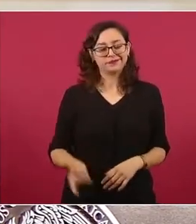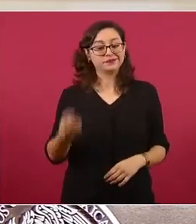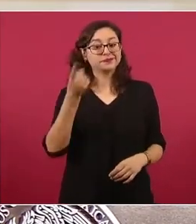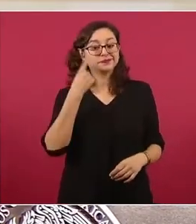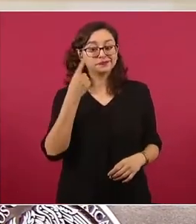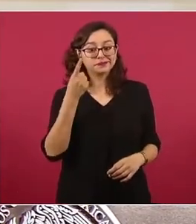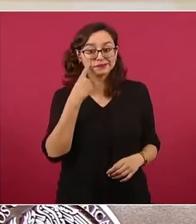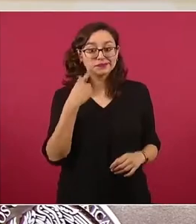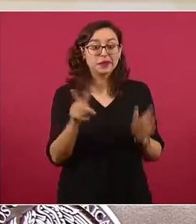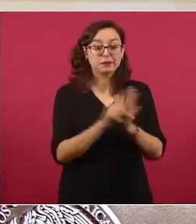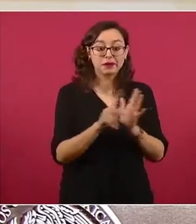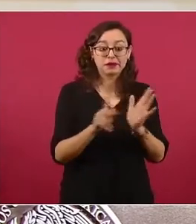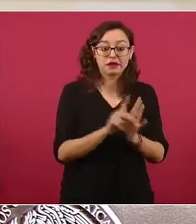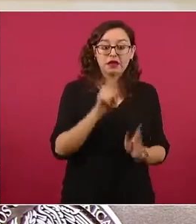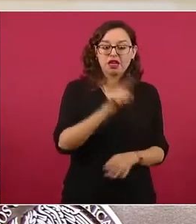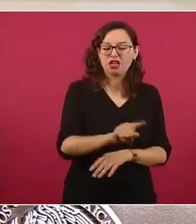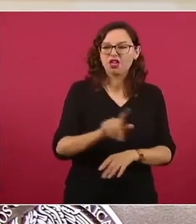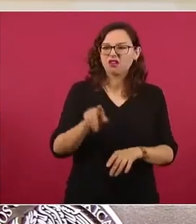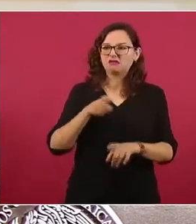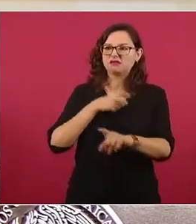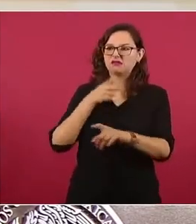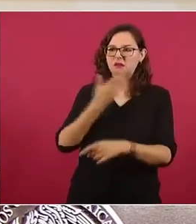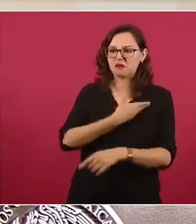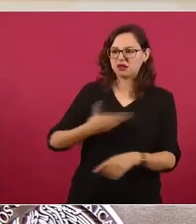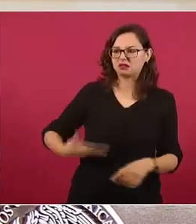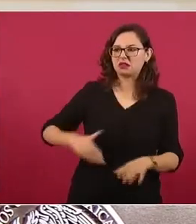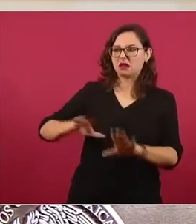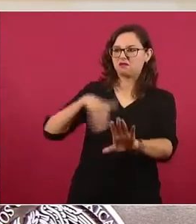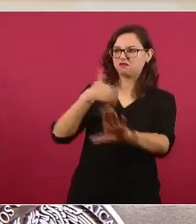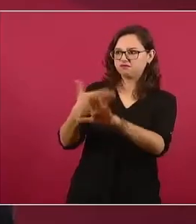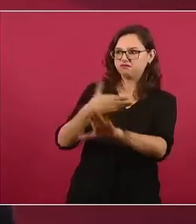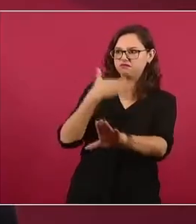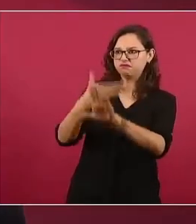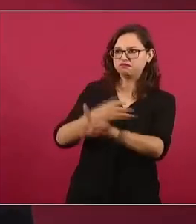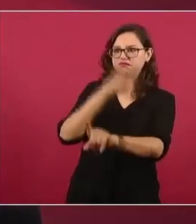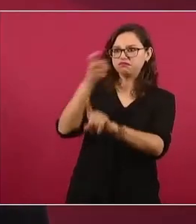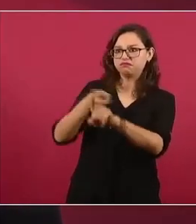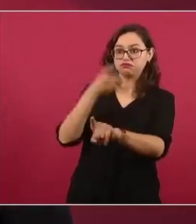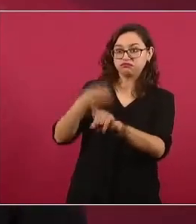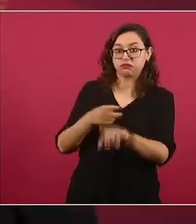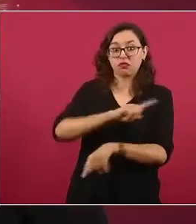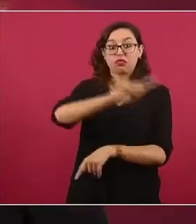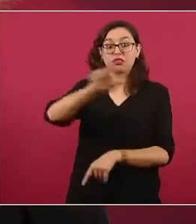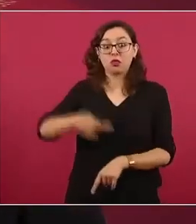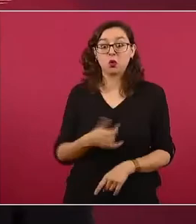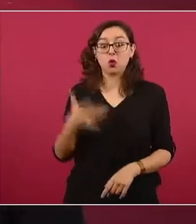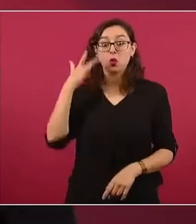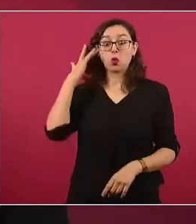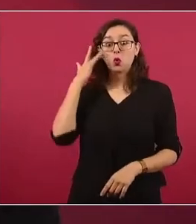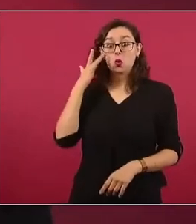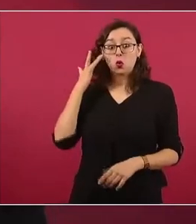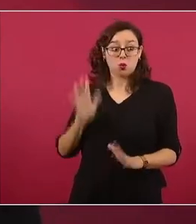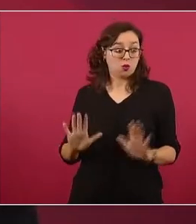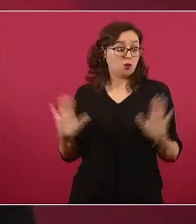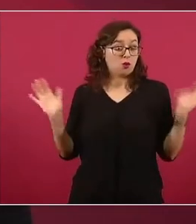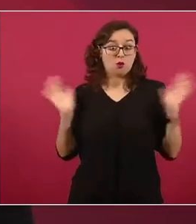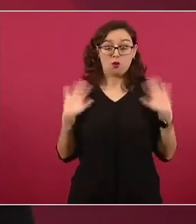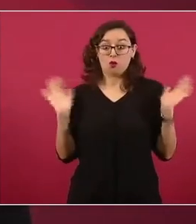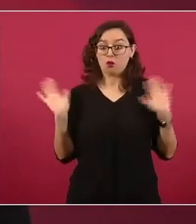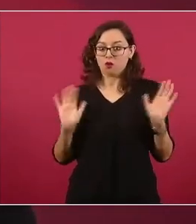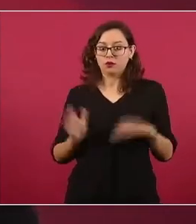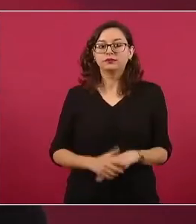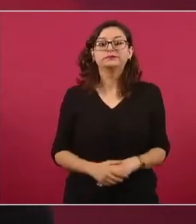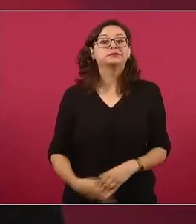y luego esconde la mano. Acto número uno. El diario Reforma difama al presidente Andrés Manuel López Obrador